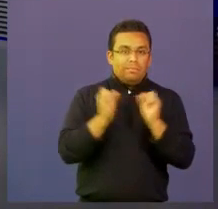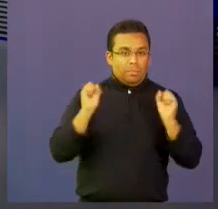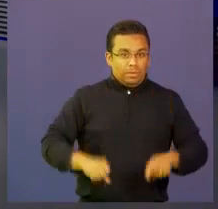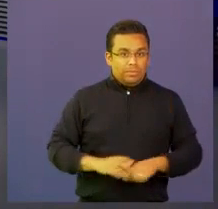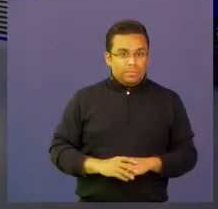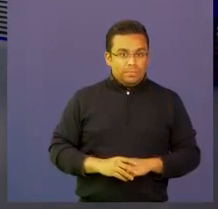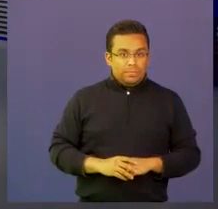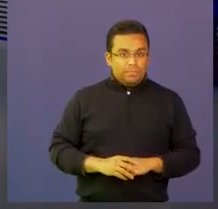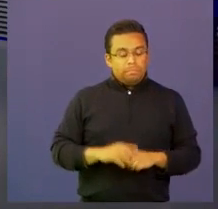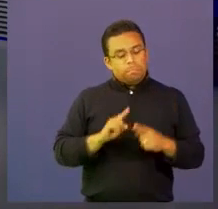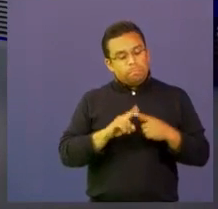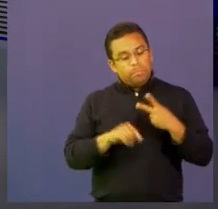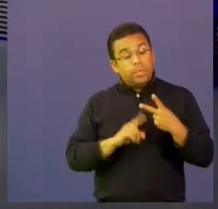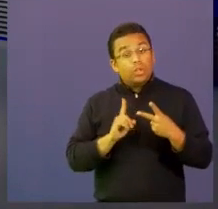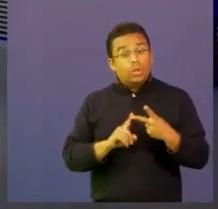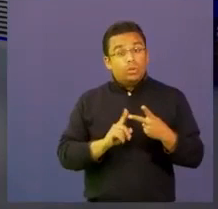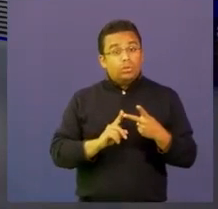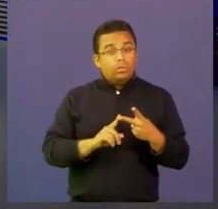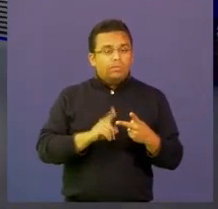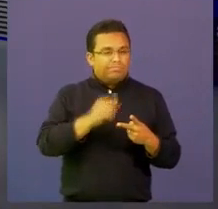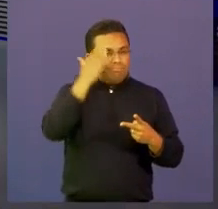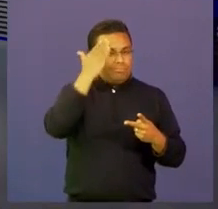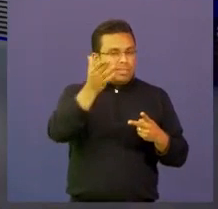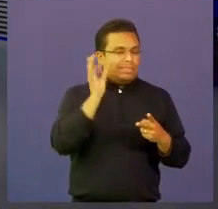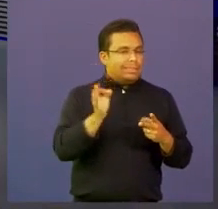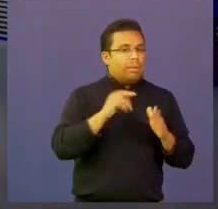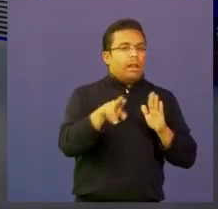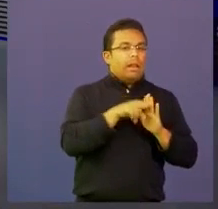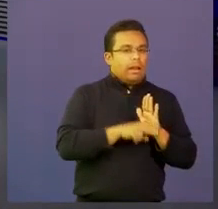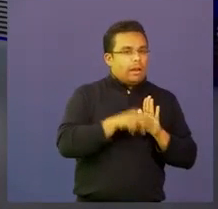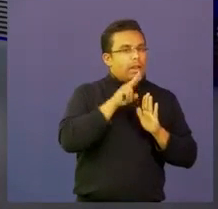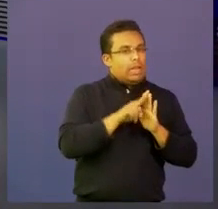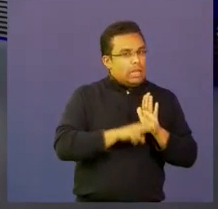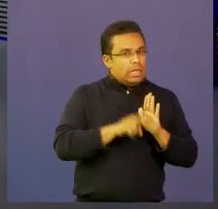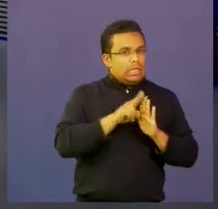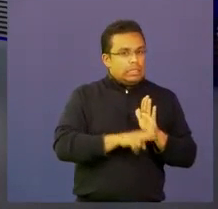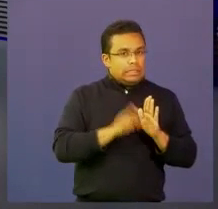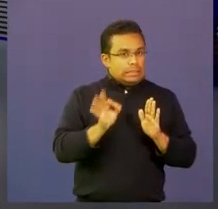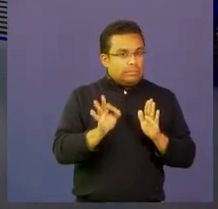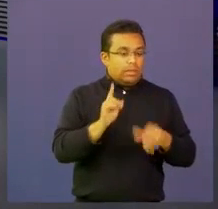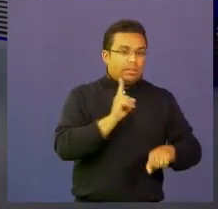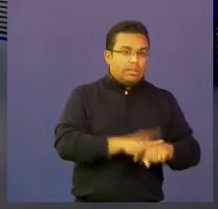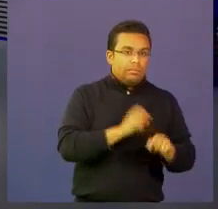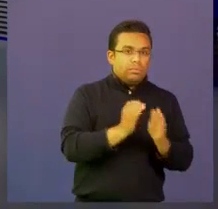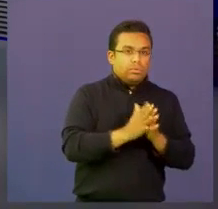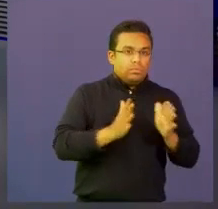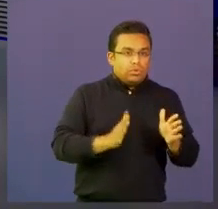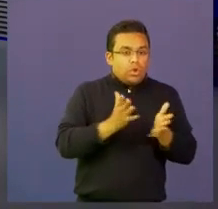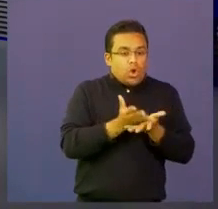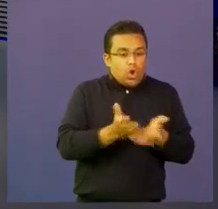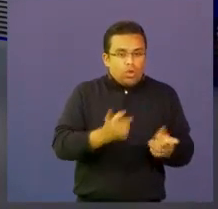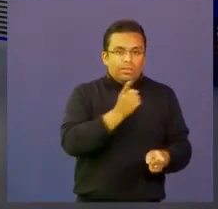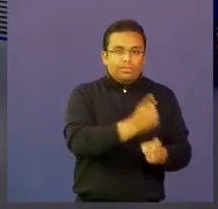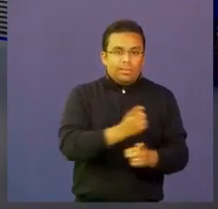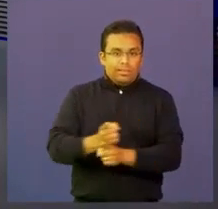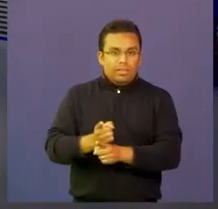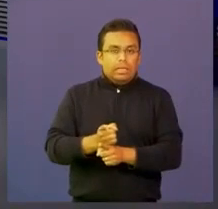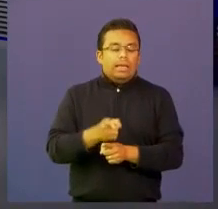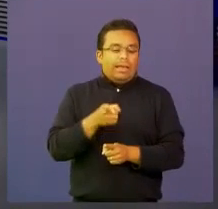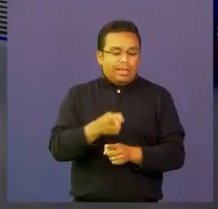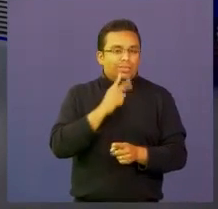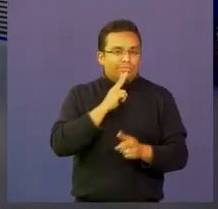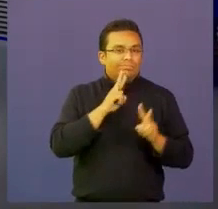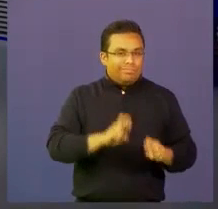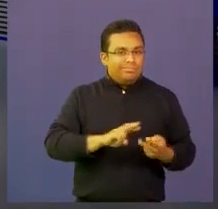Otro es que todo tiene reglas. Los juegos implican unas reglas, unos momentos, unas cosas que cumplir, y eso también tiene en la investigación.